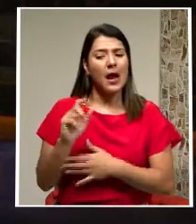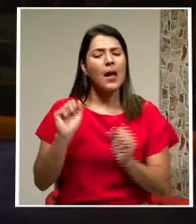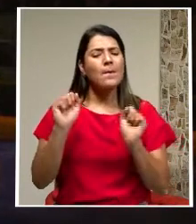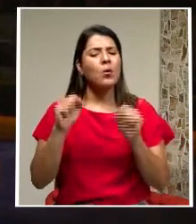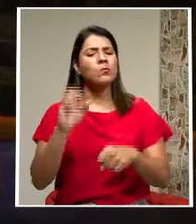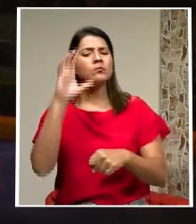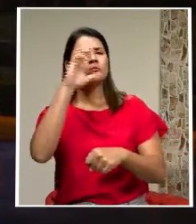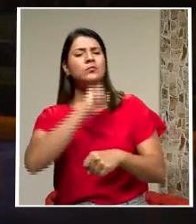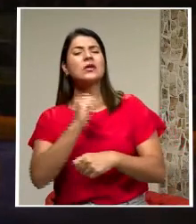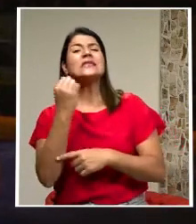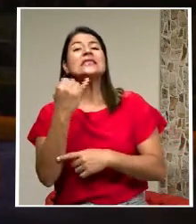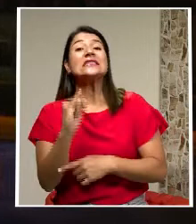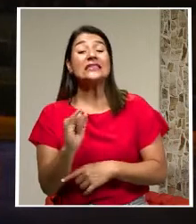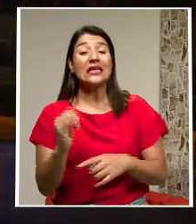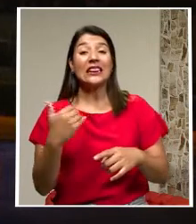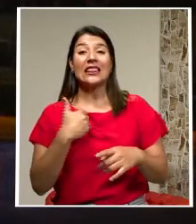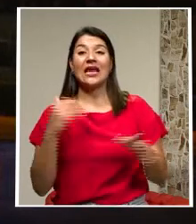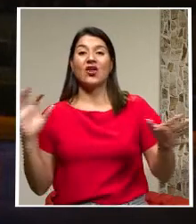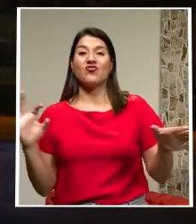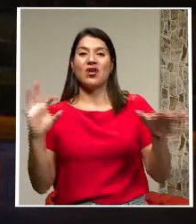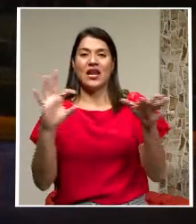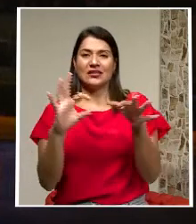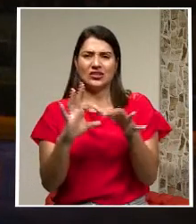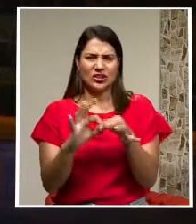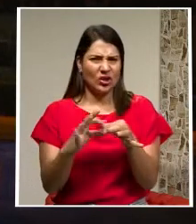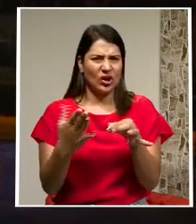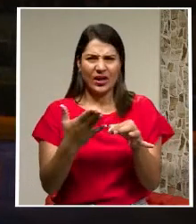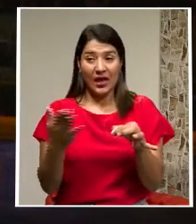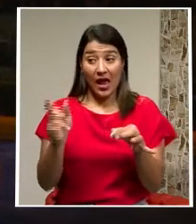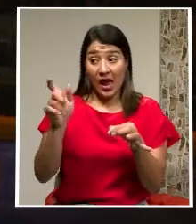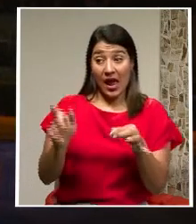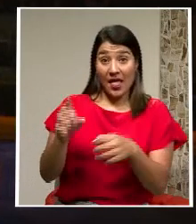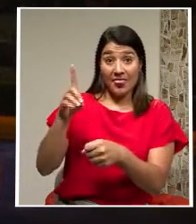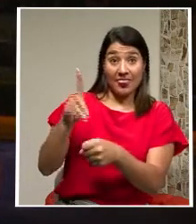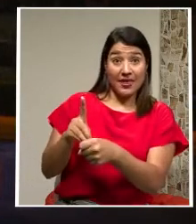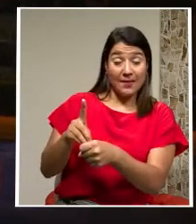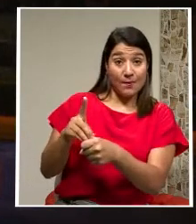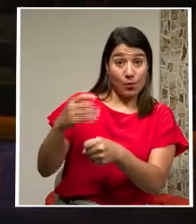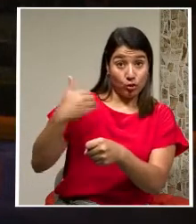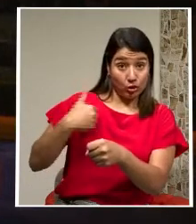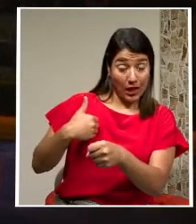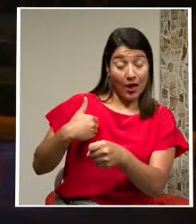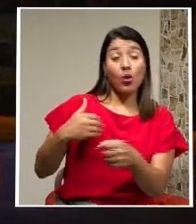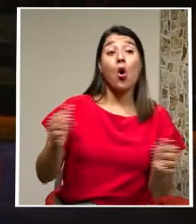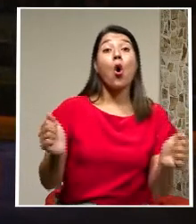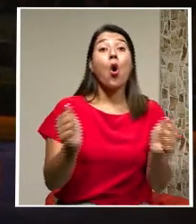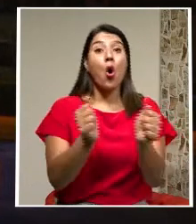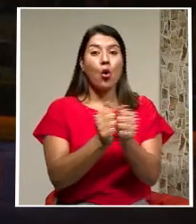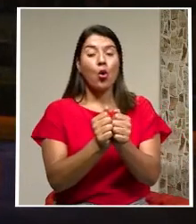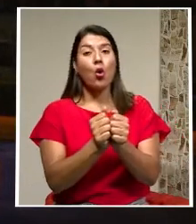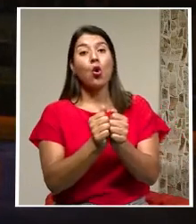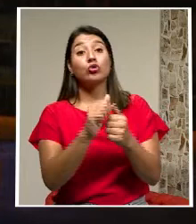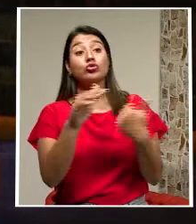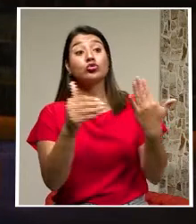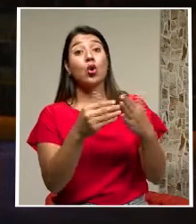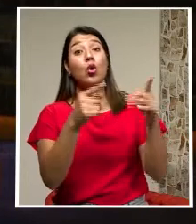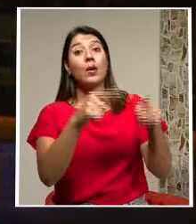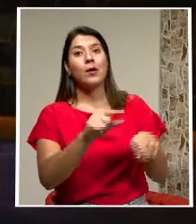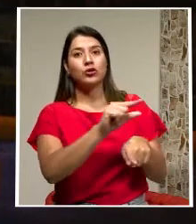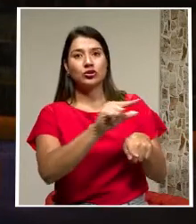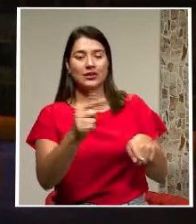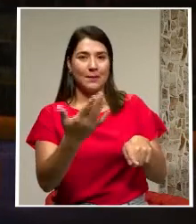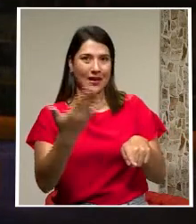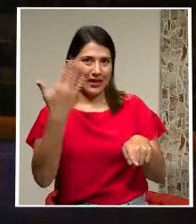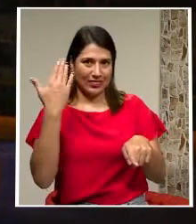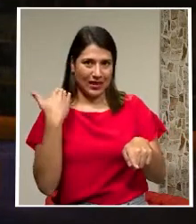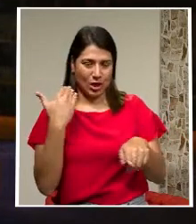algún tipo de relación del legislador Gustavo Viales con los hechos acontecidos la semana anterior donde se